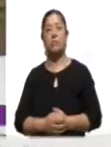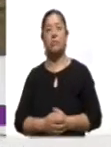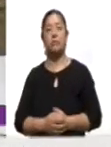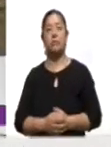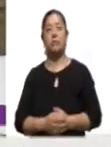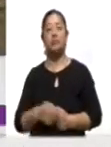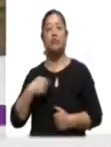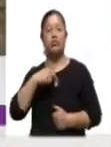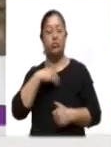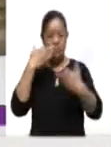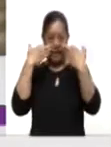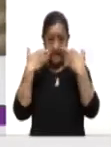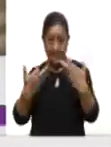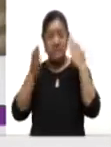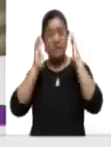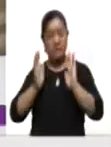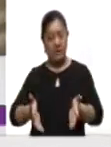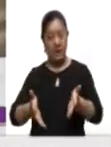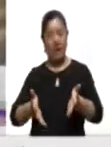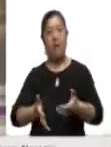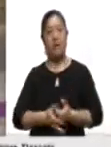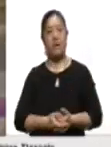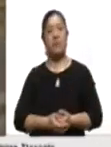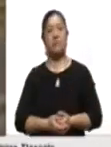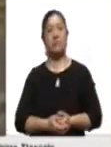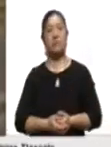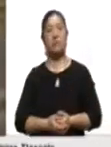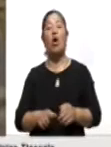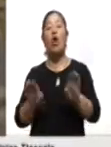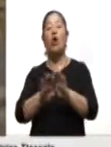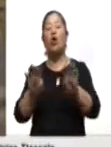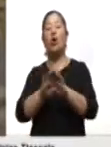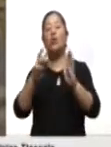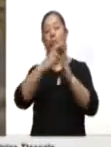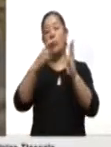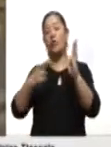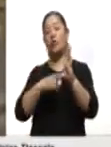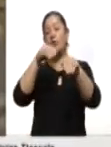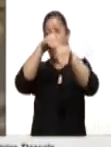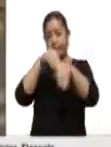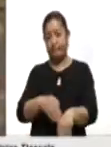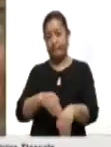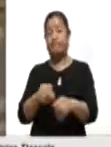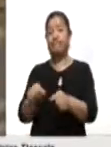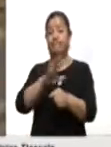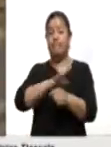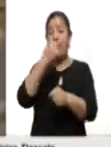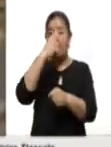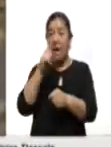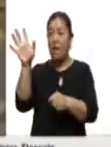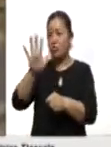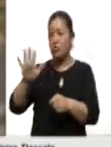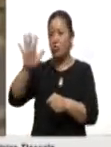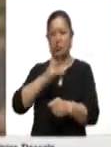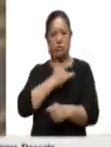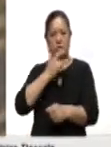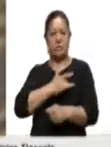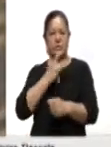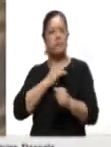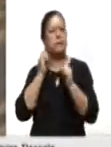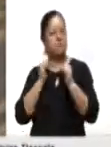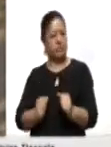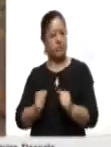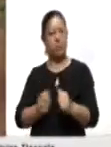cómo deberían de ser todas las medidas de seguridad para que nuestros turistas se sientan no